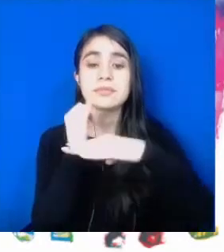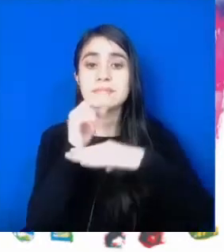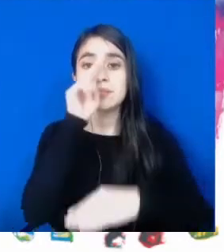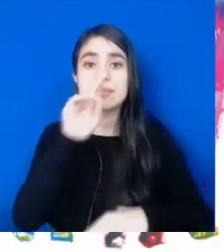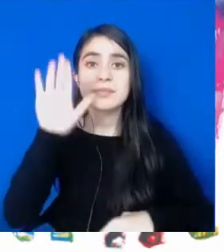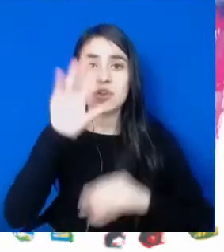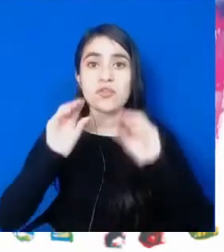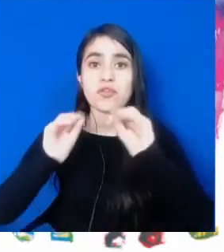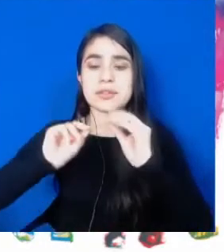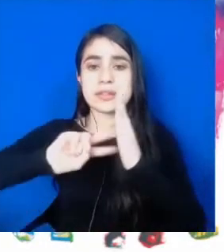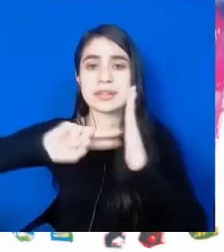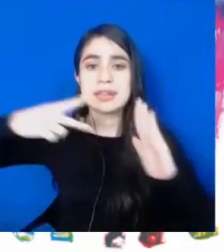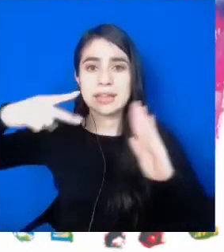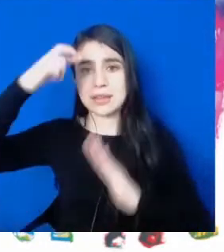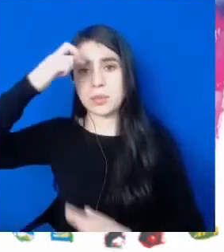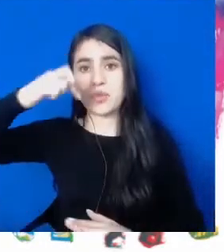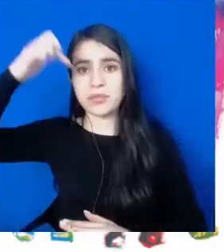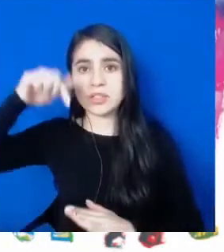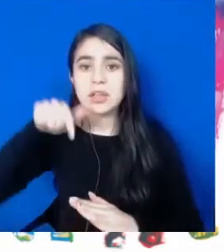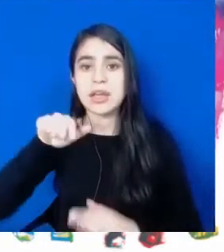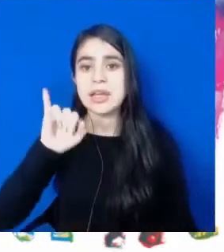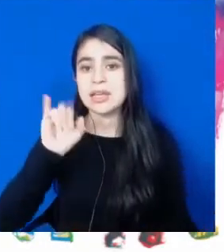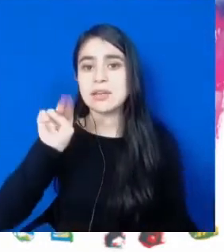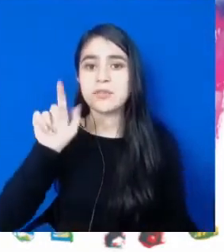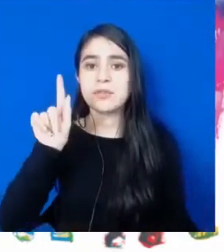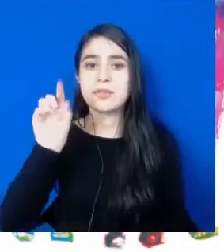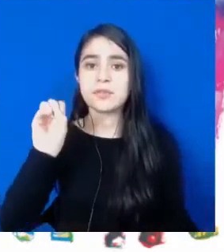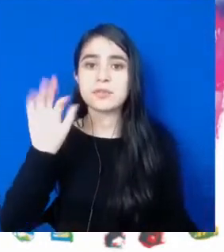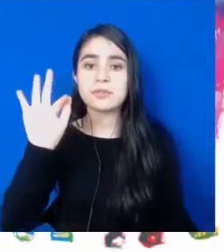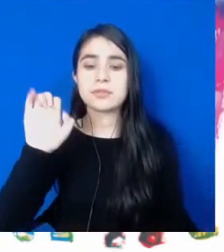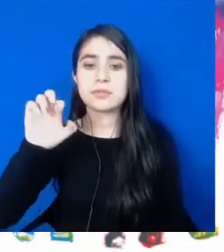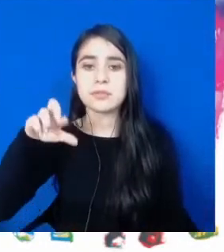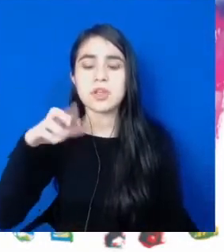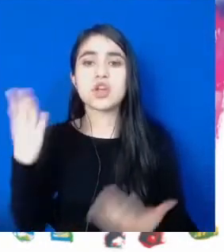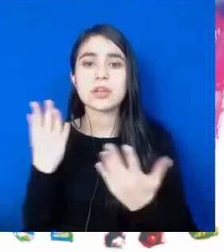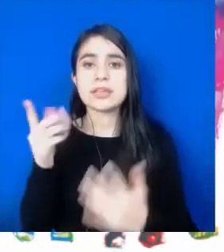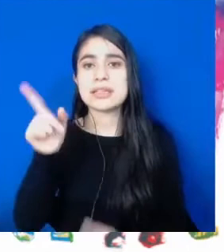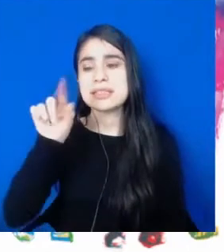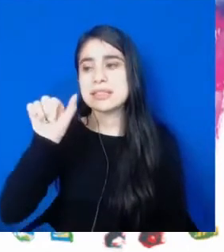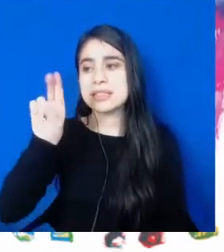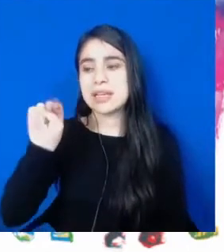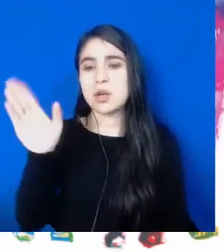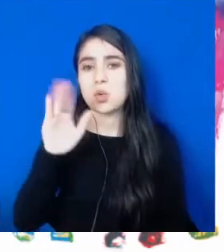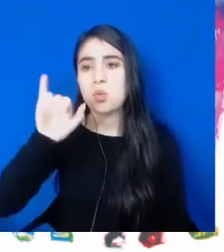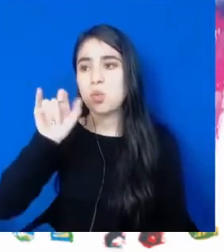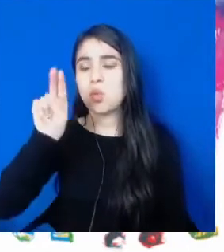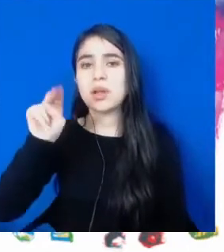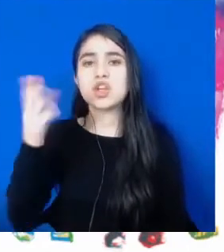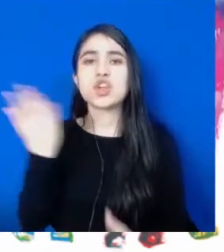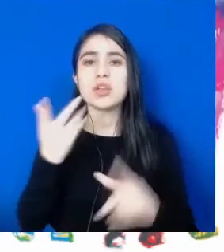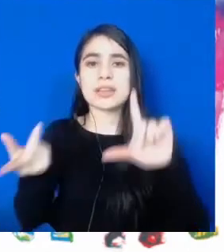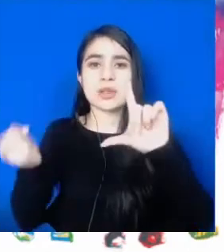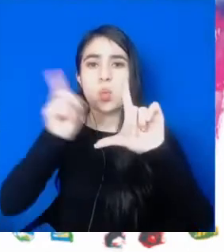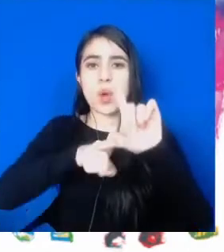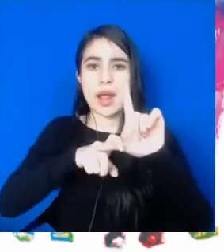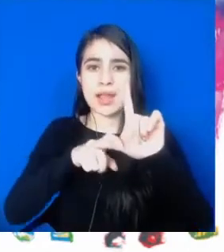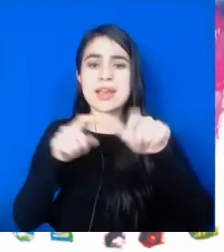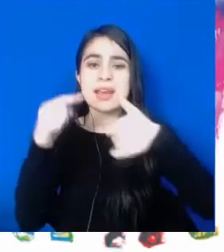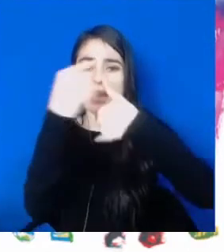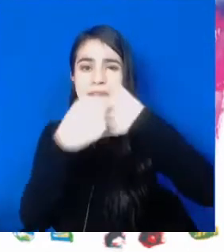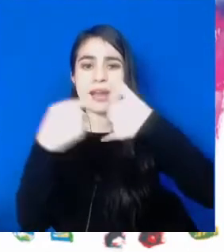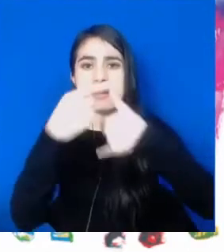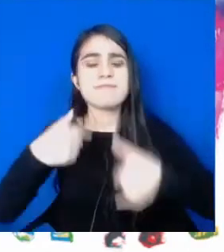El Instituto Nacional de Formación Técnica Profesional Infotel de San Juan del Cesar en el Departamento de La Guajira